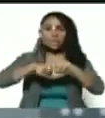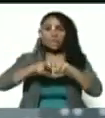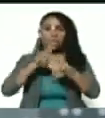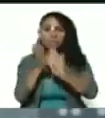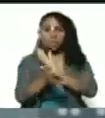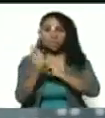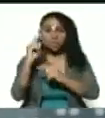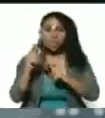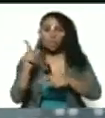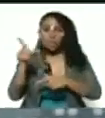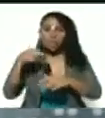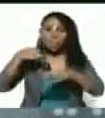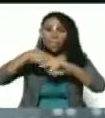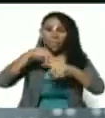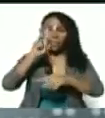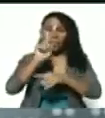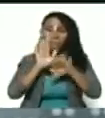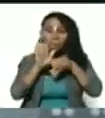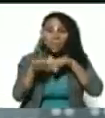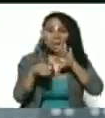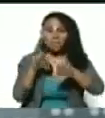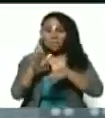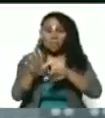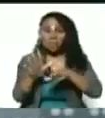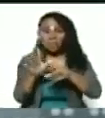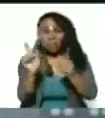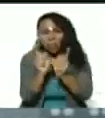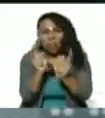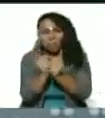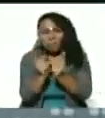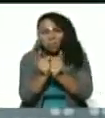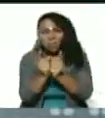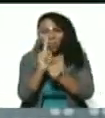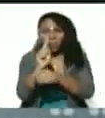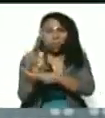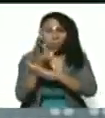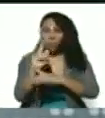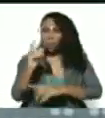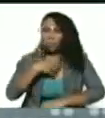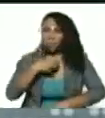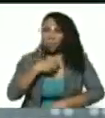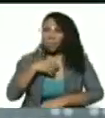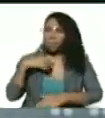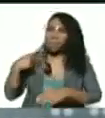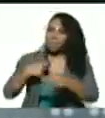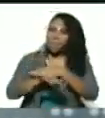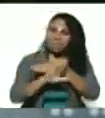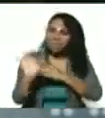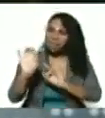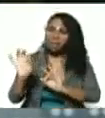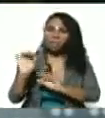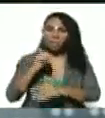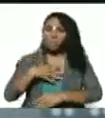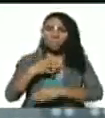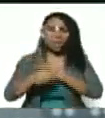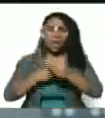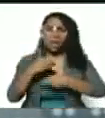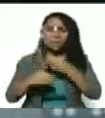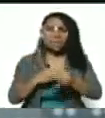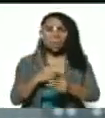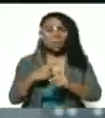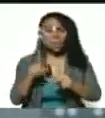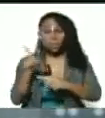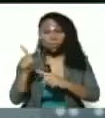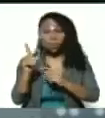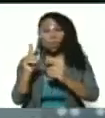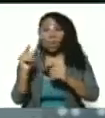No es un paso apenas. Un bloqueo. No puedes pasar. No puedes hacer. Pero esto